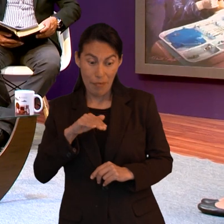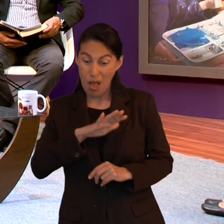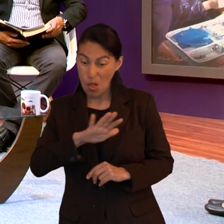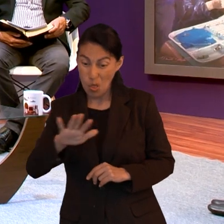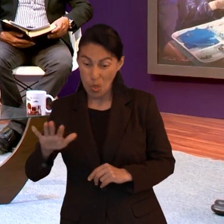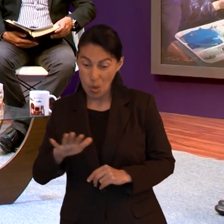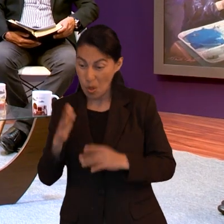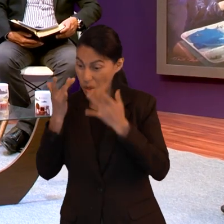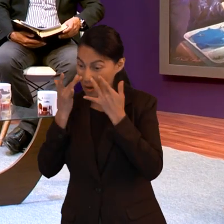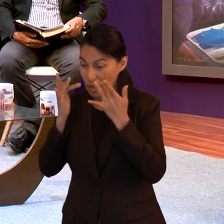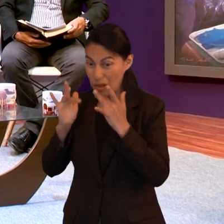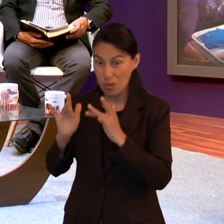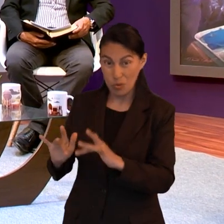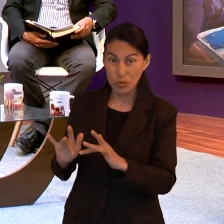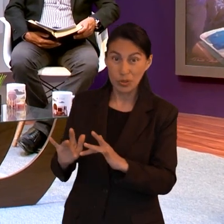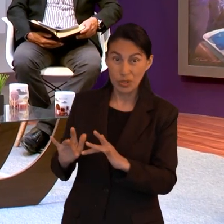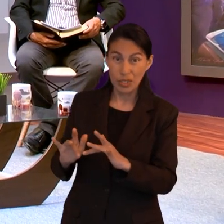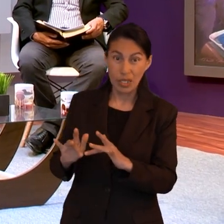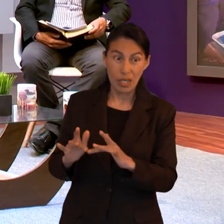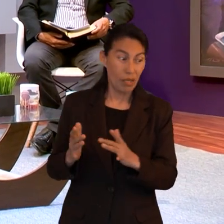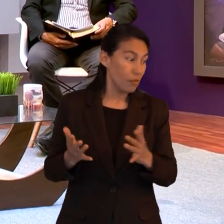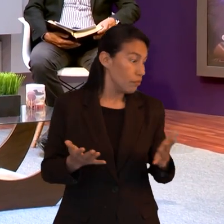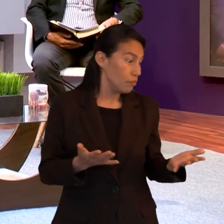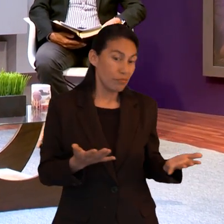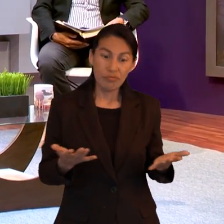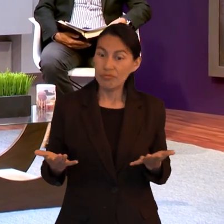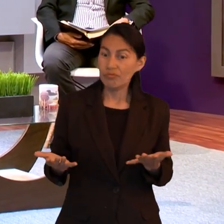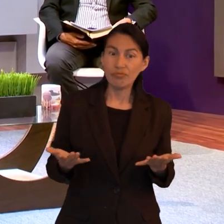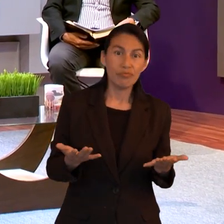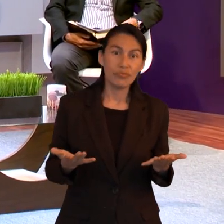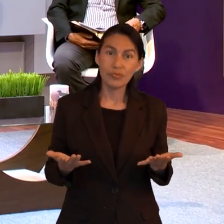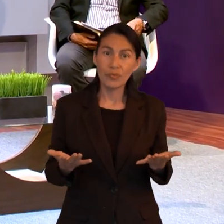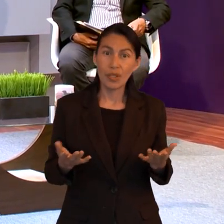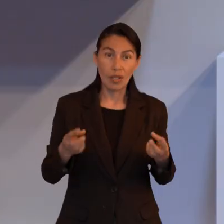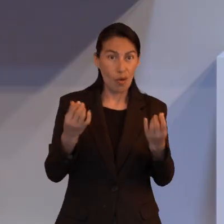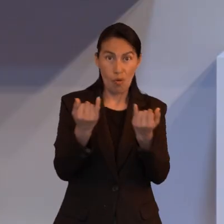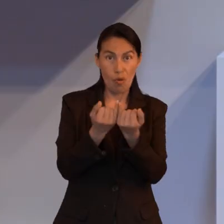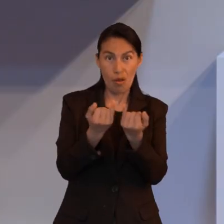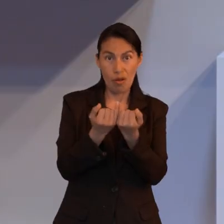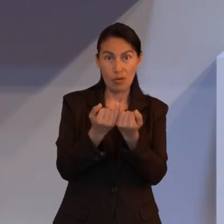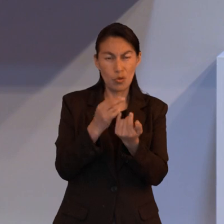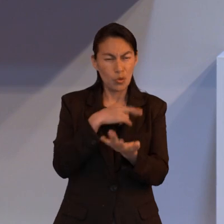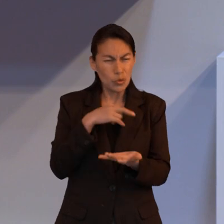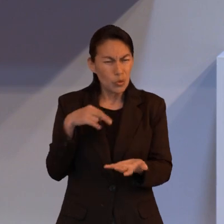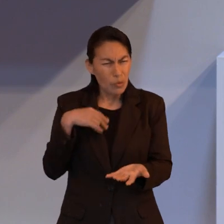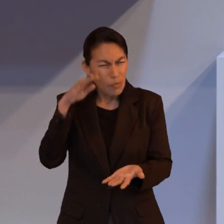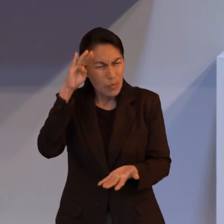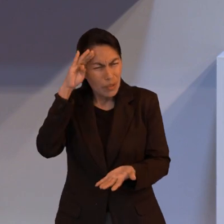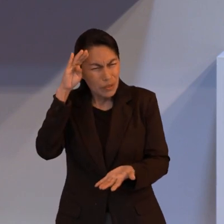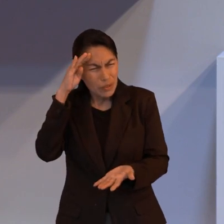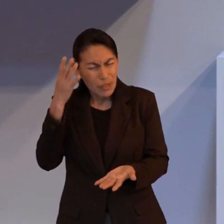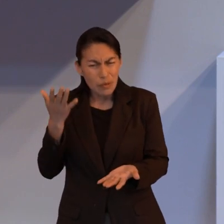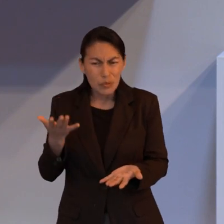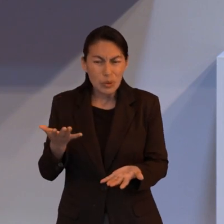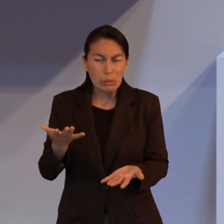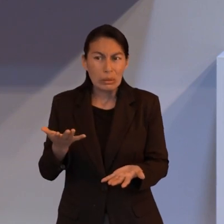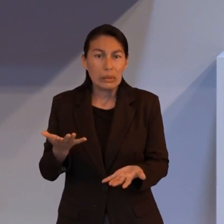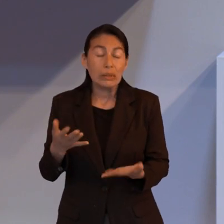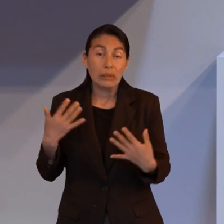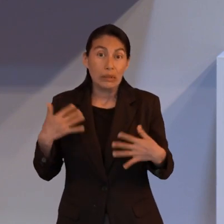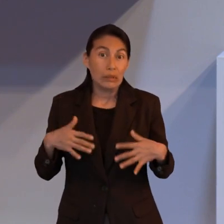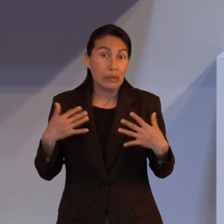que tenía que dejar pues eso que tenía en ese momento y guiar a su pueblo a la libertad. Sin embargo esta decisión que tomó Moisés